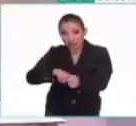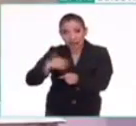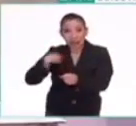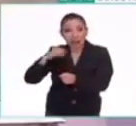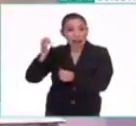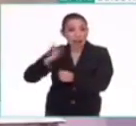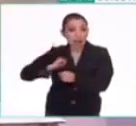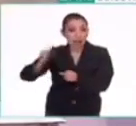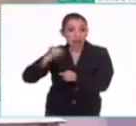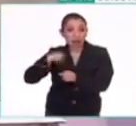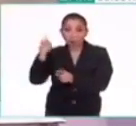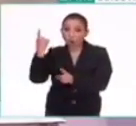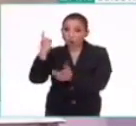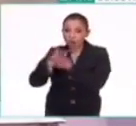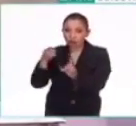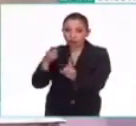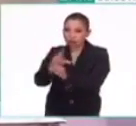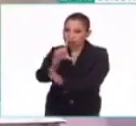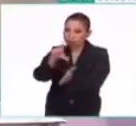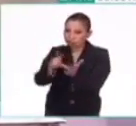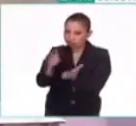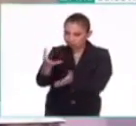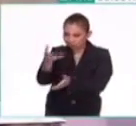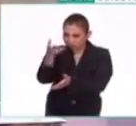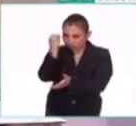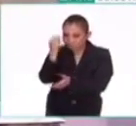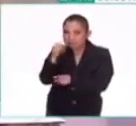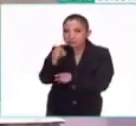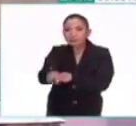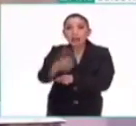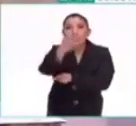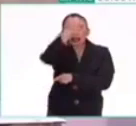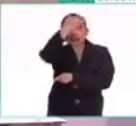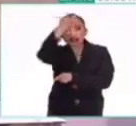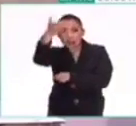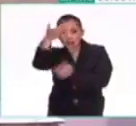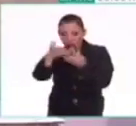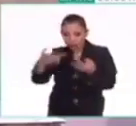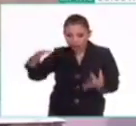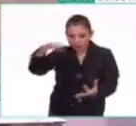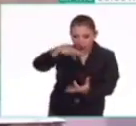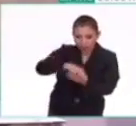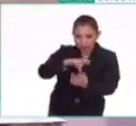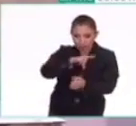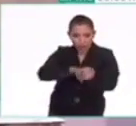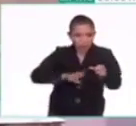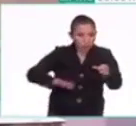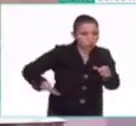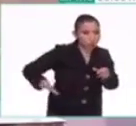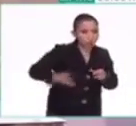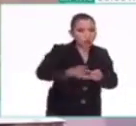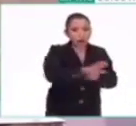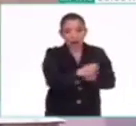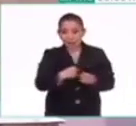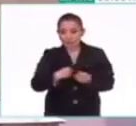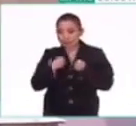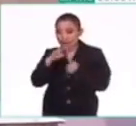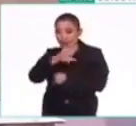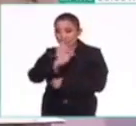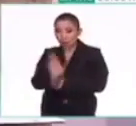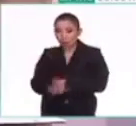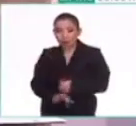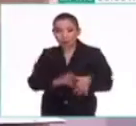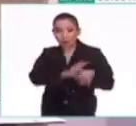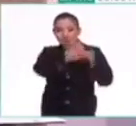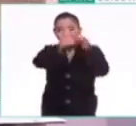es una sola cosa. Y aquí creo que viene la lección interesante. El cielo, la tierra, la naturaleza, la vida y la muerte